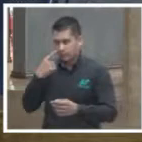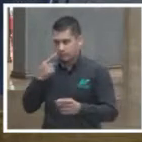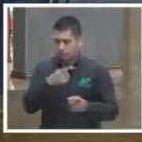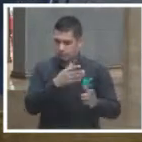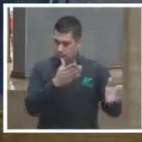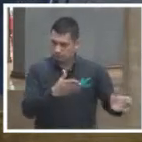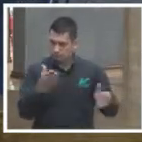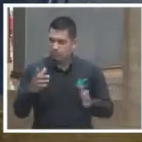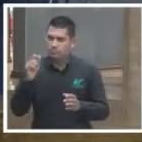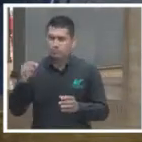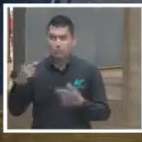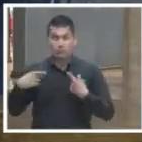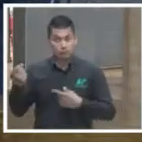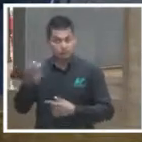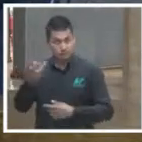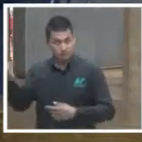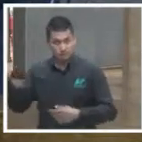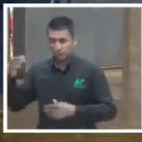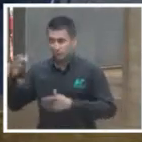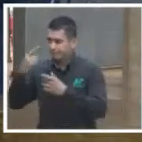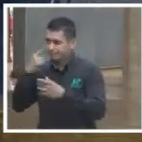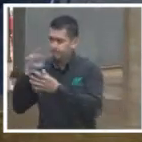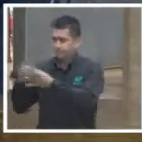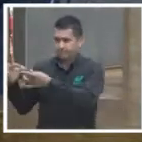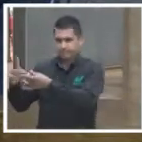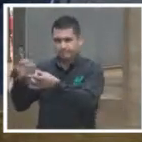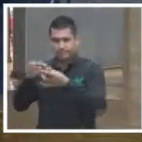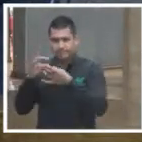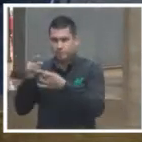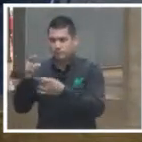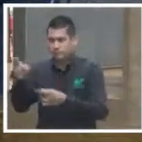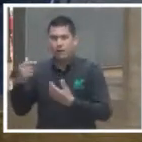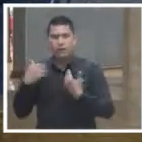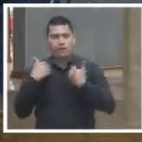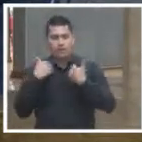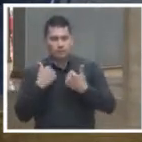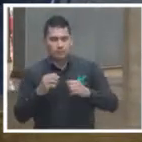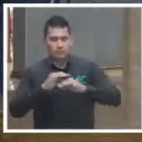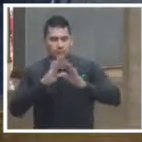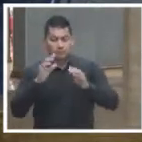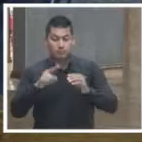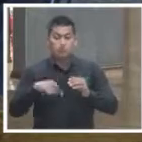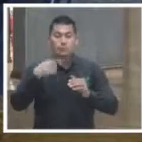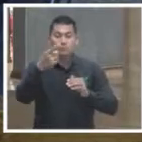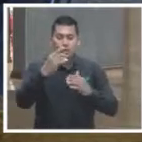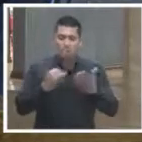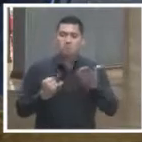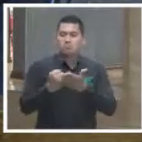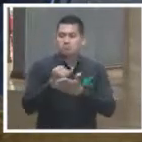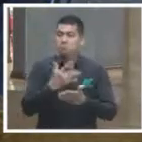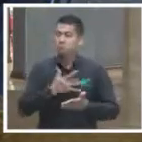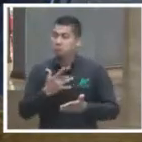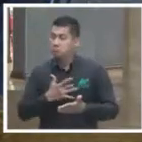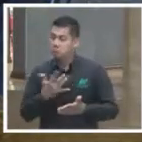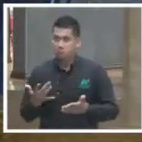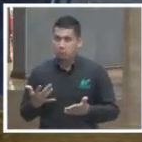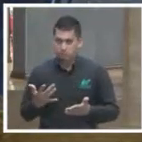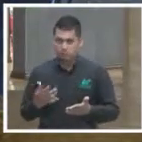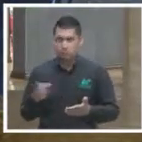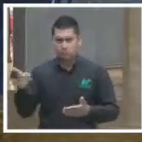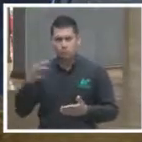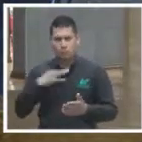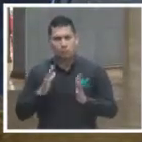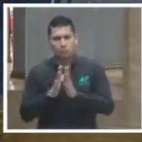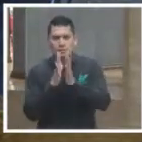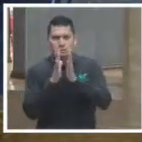proceso, pero más allá del proceso, cómo estaban los antecedentes, y que inclusive pudiera participar y no sé